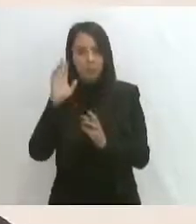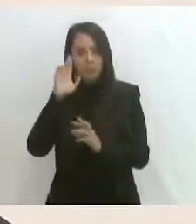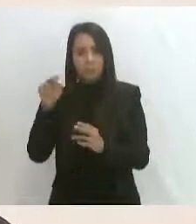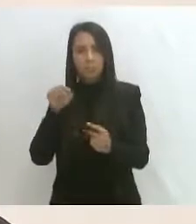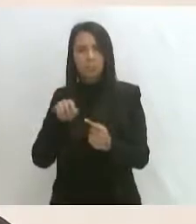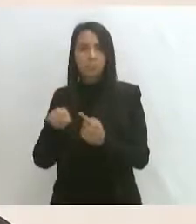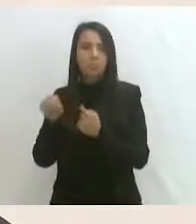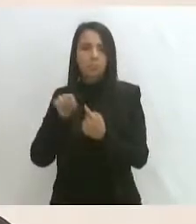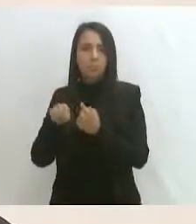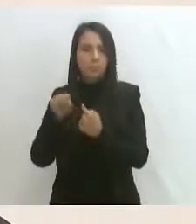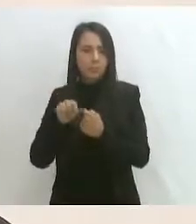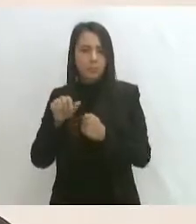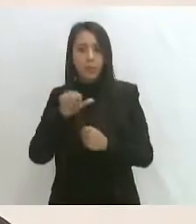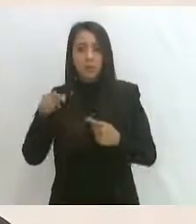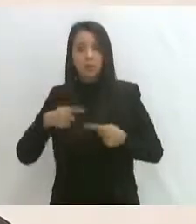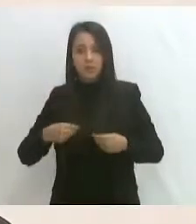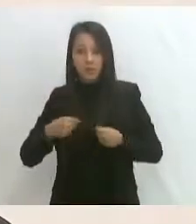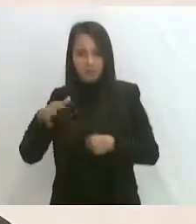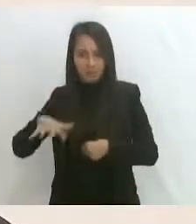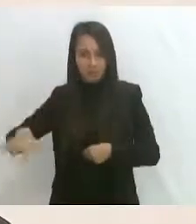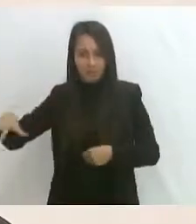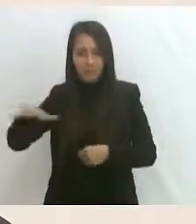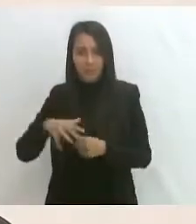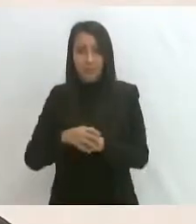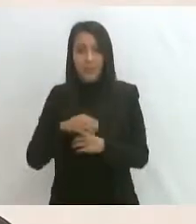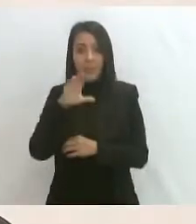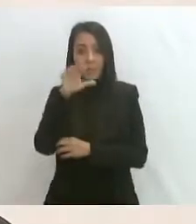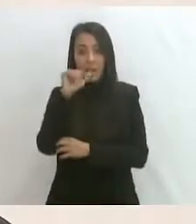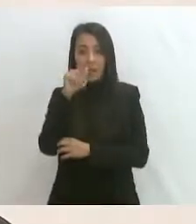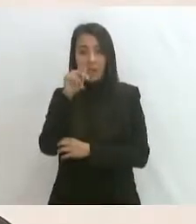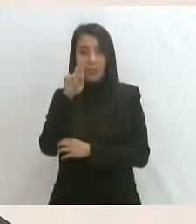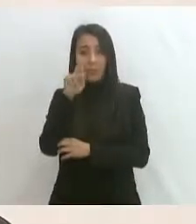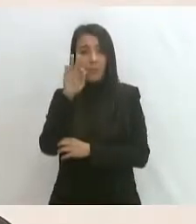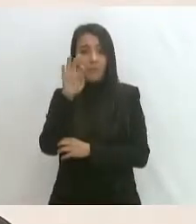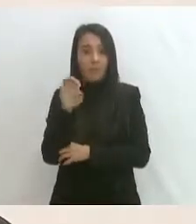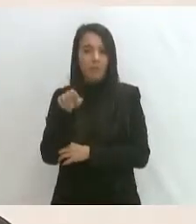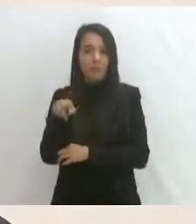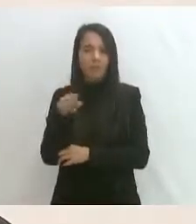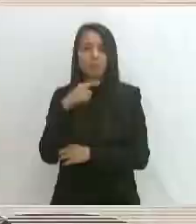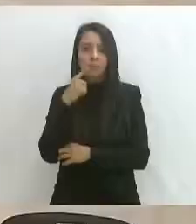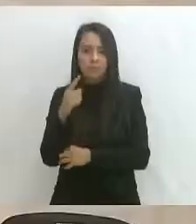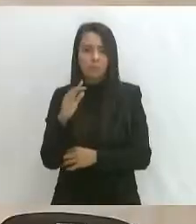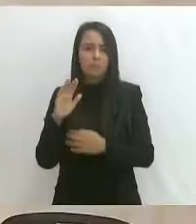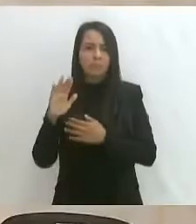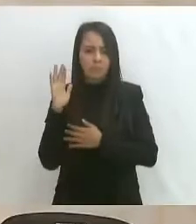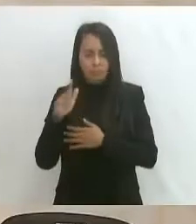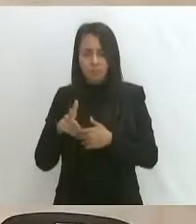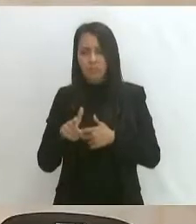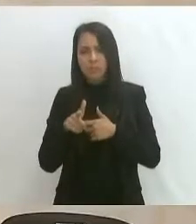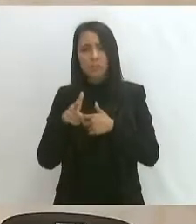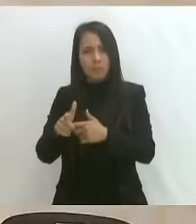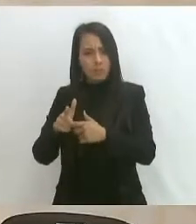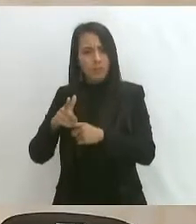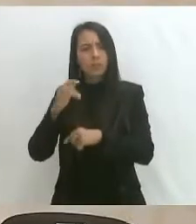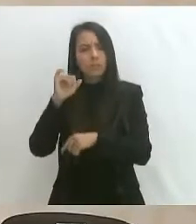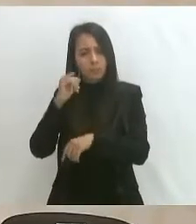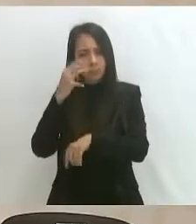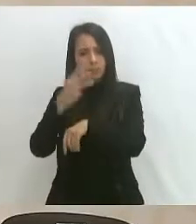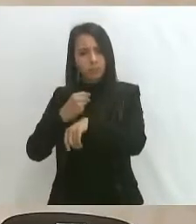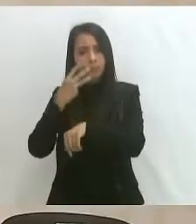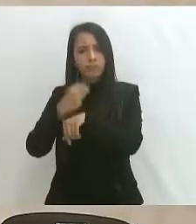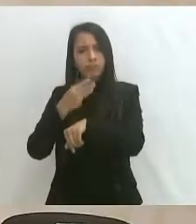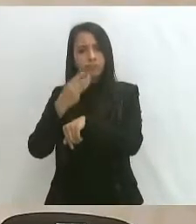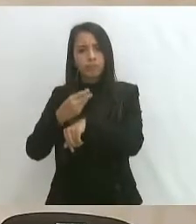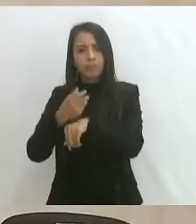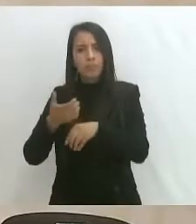compromiso que llevó a cabo es que seguirá teniendo, operando y dando mantenimiento a